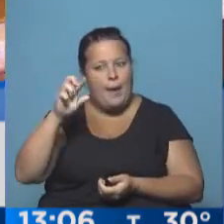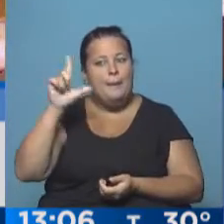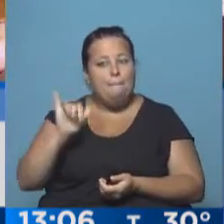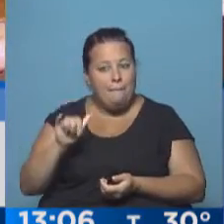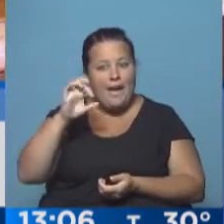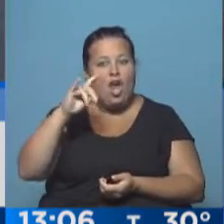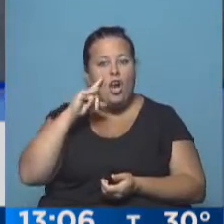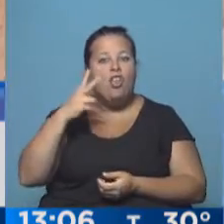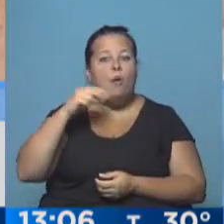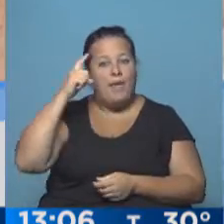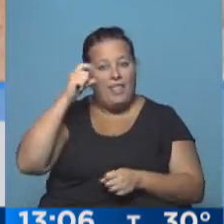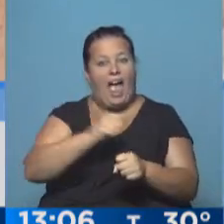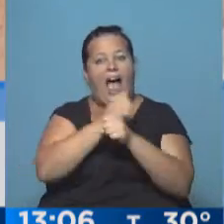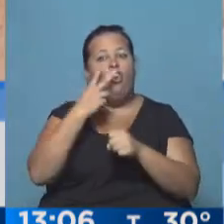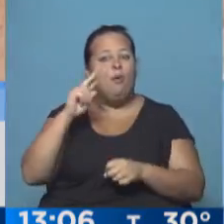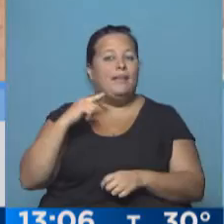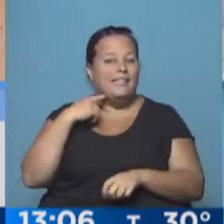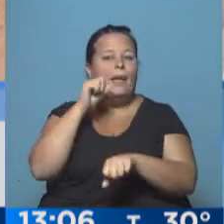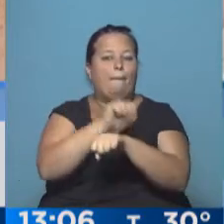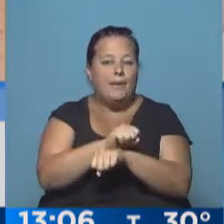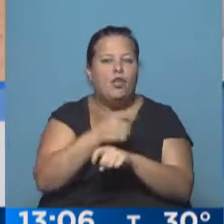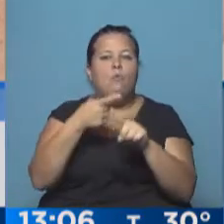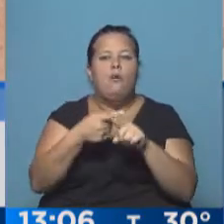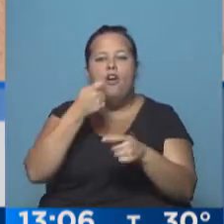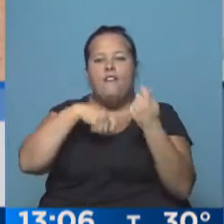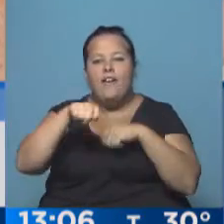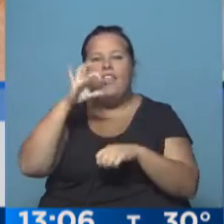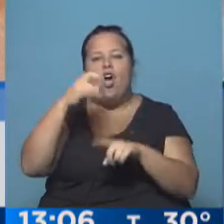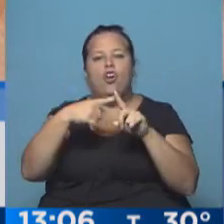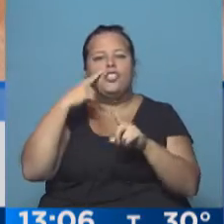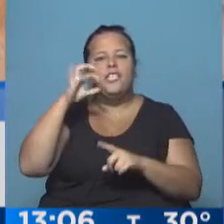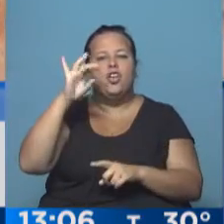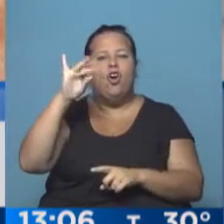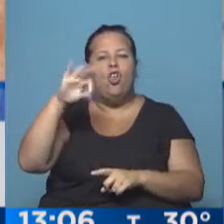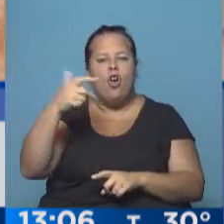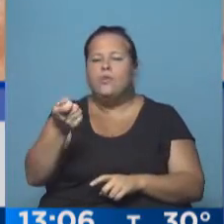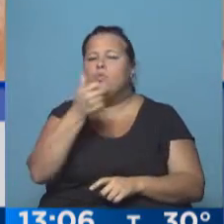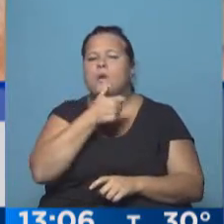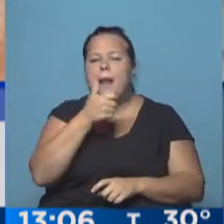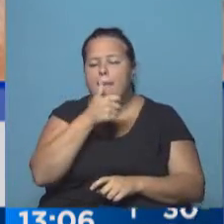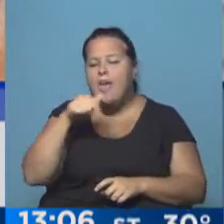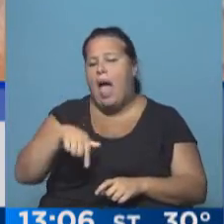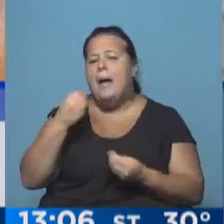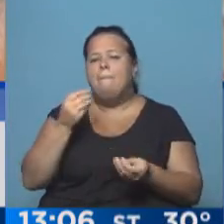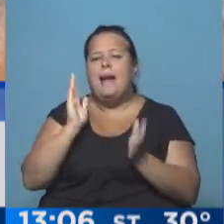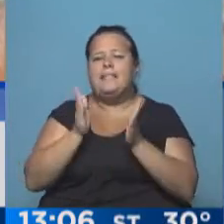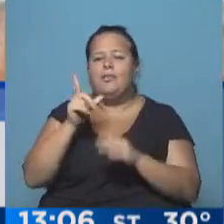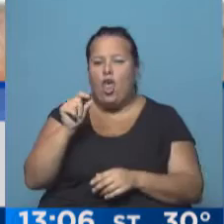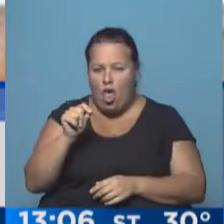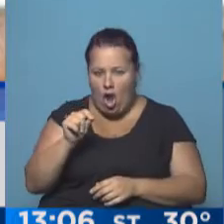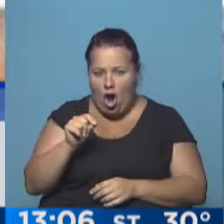Corradi desde 2010 a 2013 estuvo detenido por traficar oxicodona, que es un opioide, es un medicamento opioide para tratar el dolor,